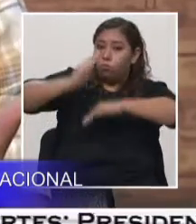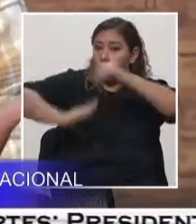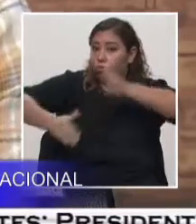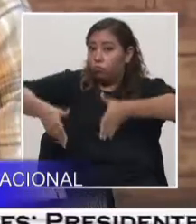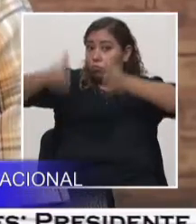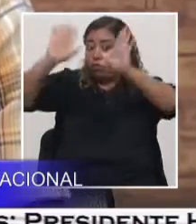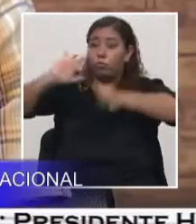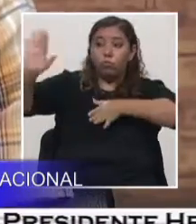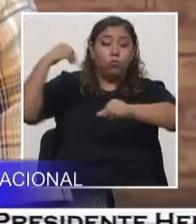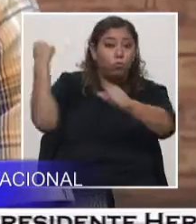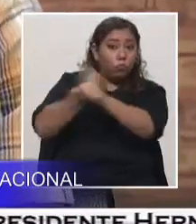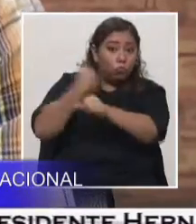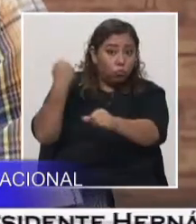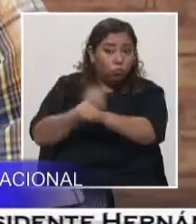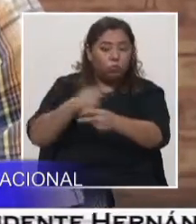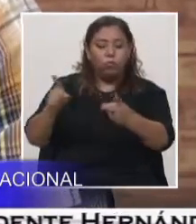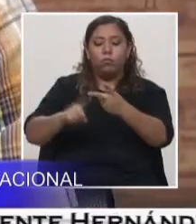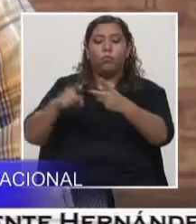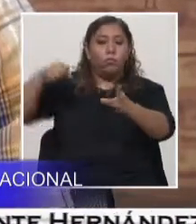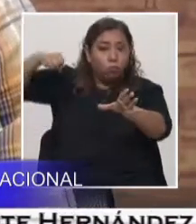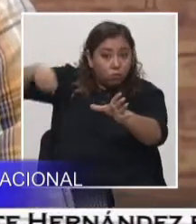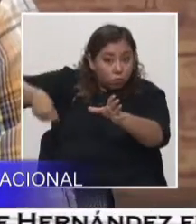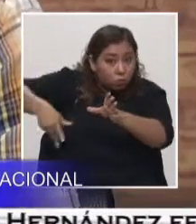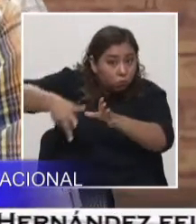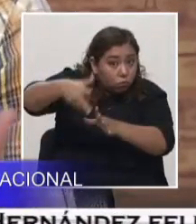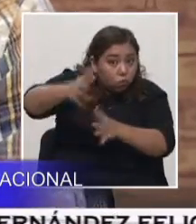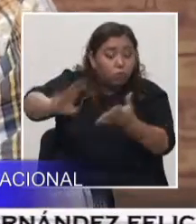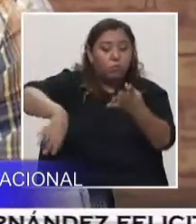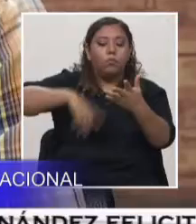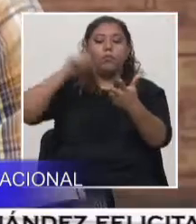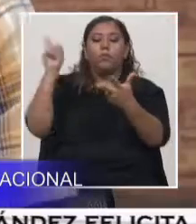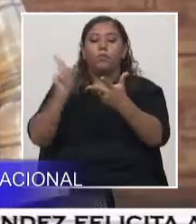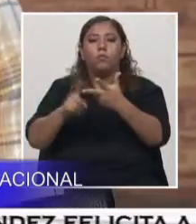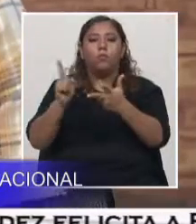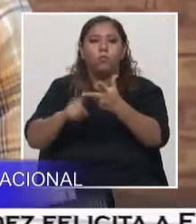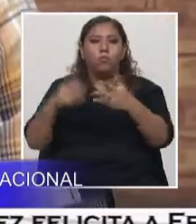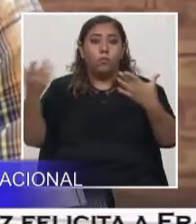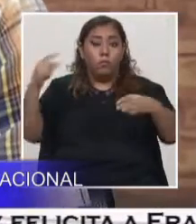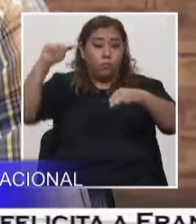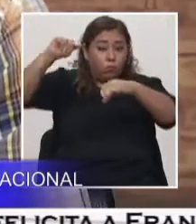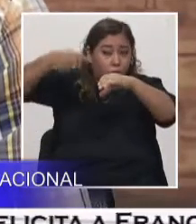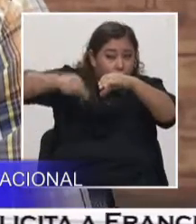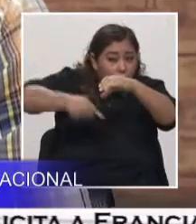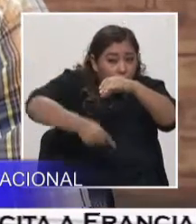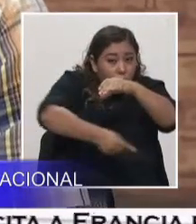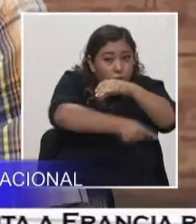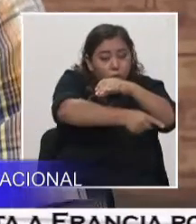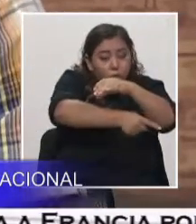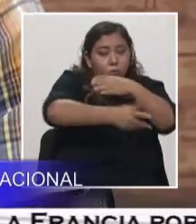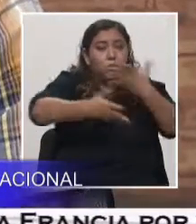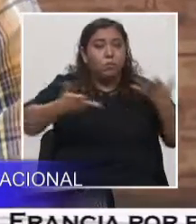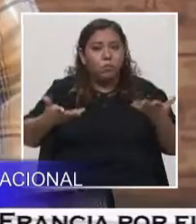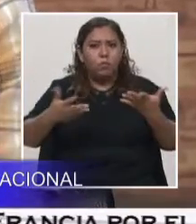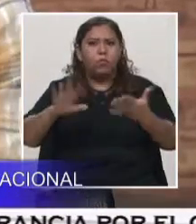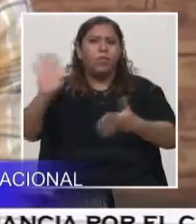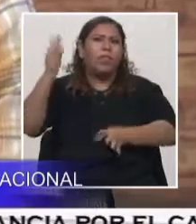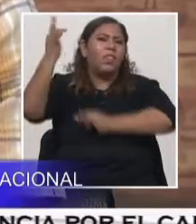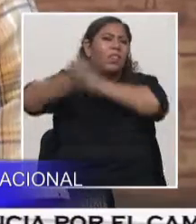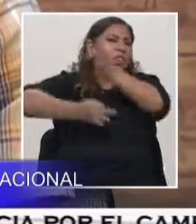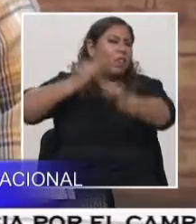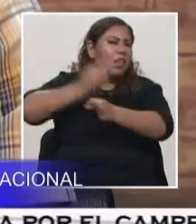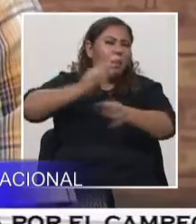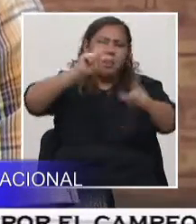dedican a la siembra, mineros también, artesanales, pequeños mineros, grandes mineros, y todo tipo de